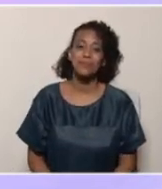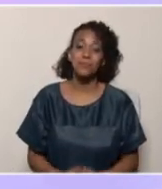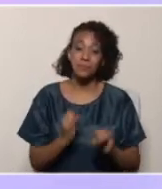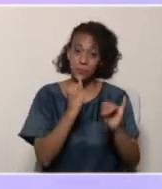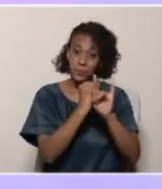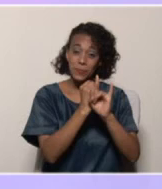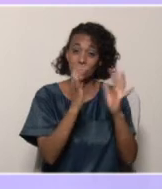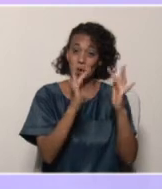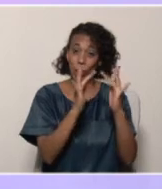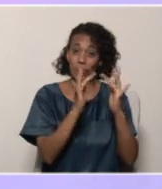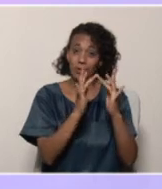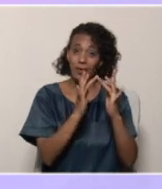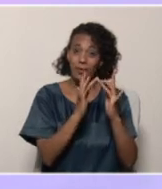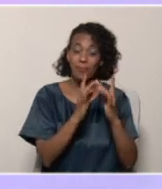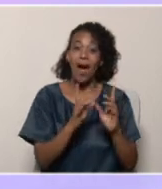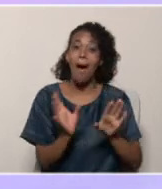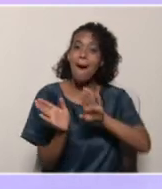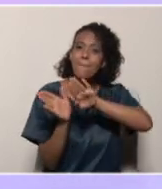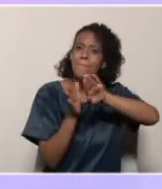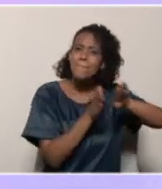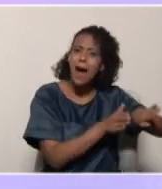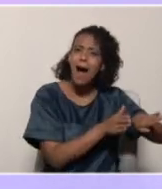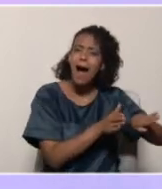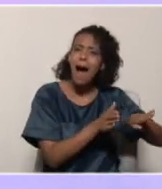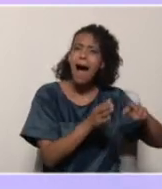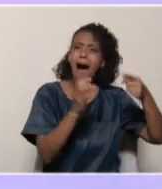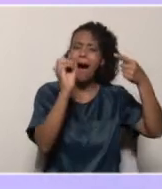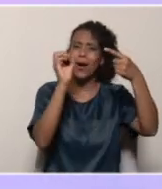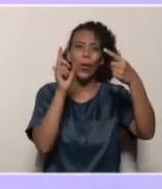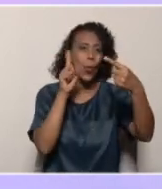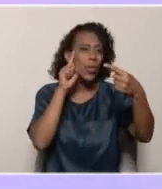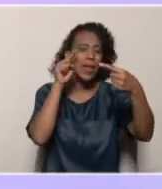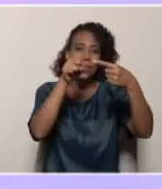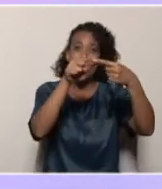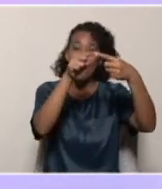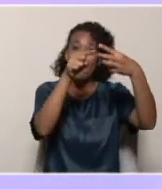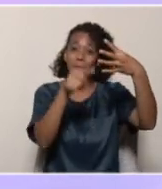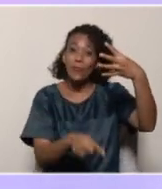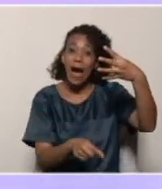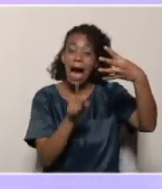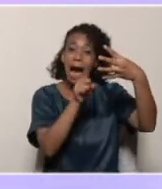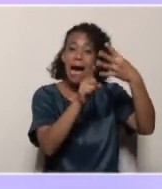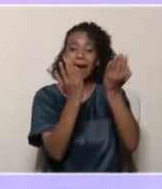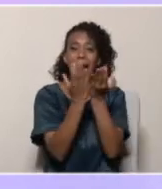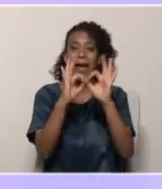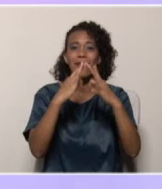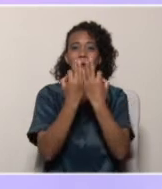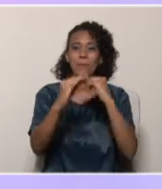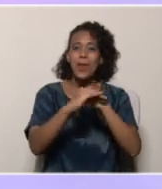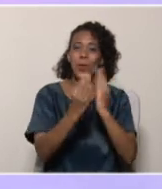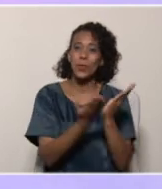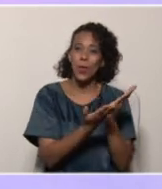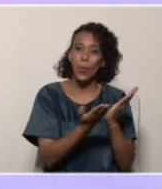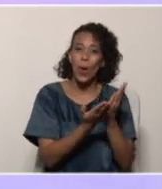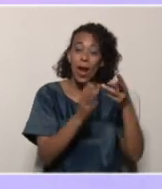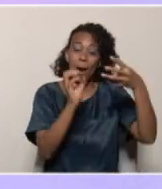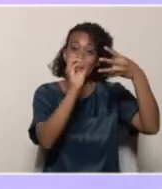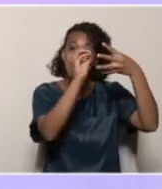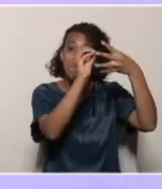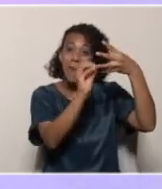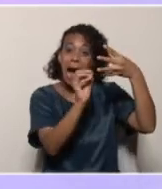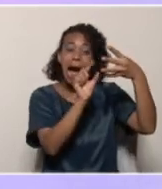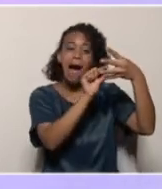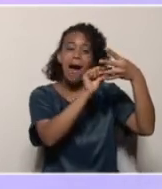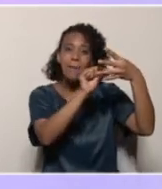.be. Además, allí puedes conseguir el enlace directo a tu programa Cada Familia, una escuela a través de cadafamiliunascuela